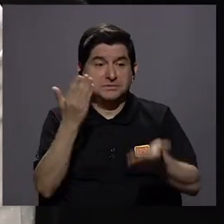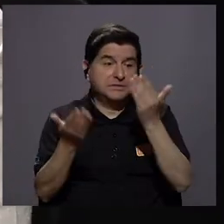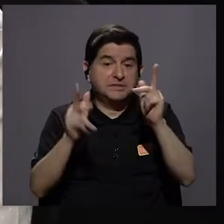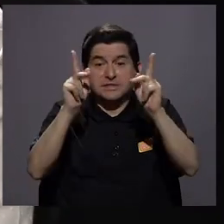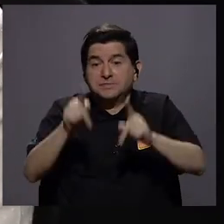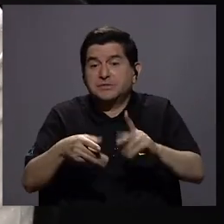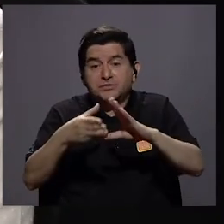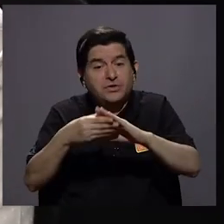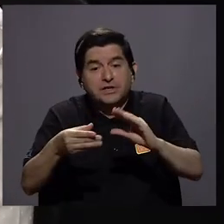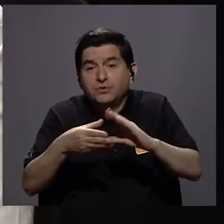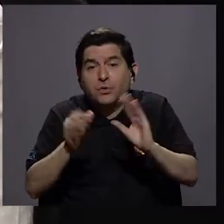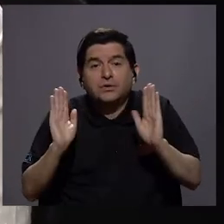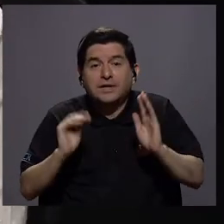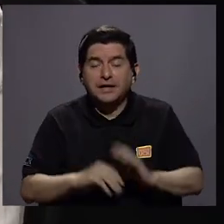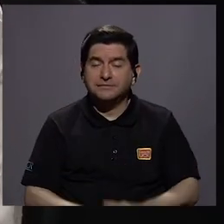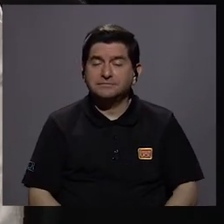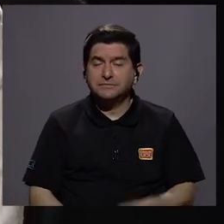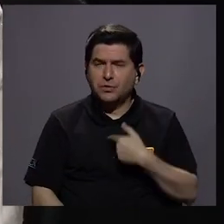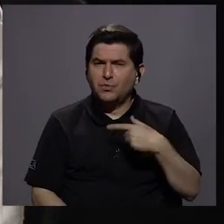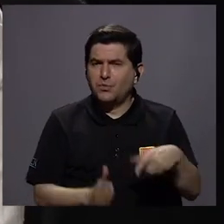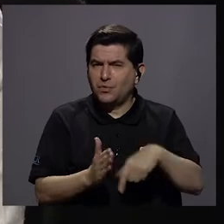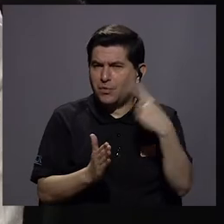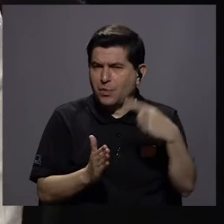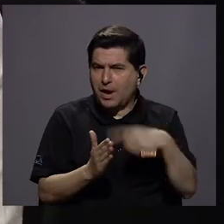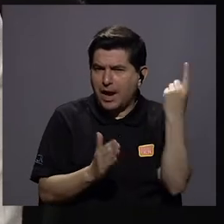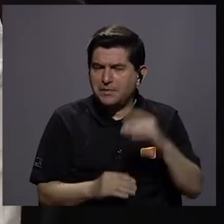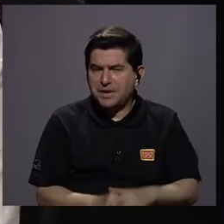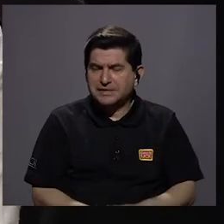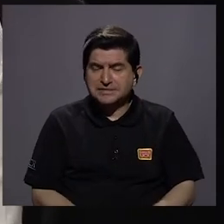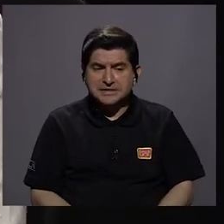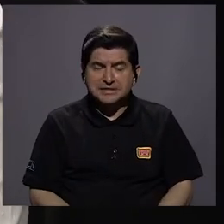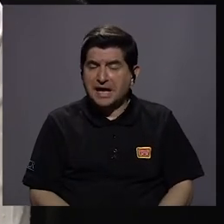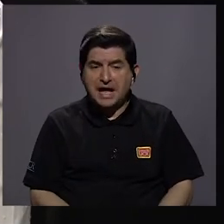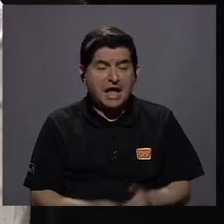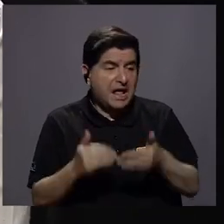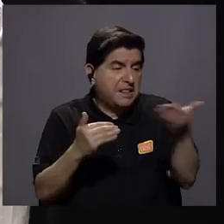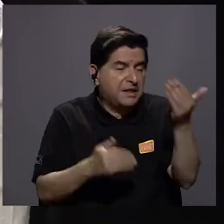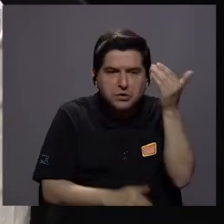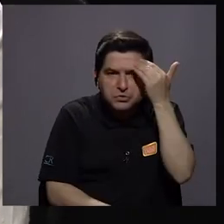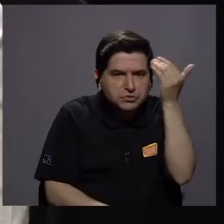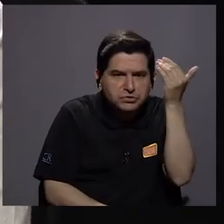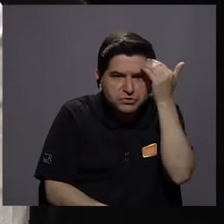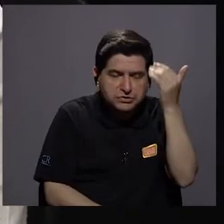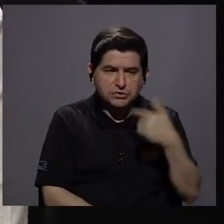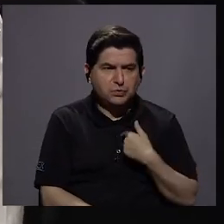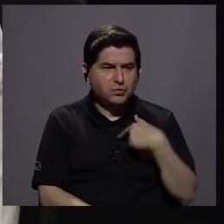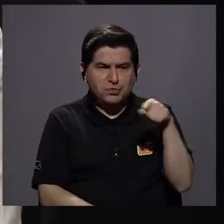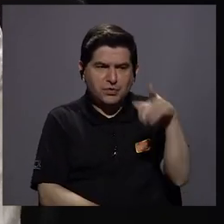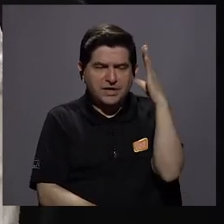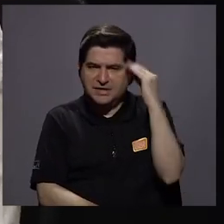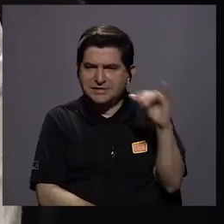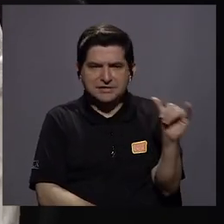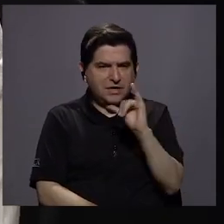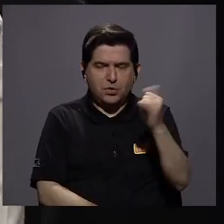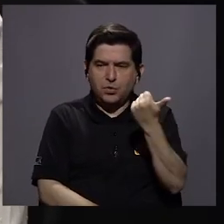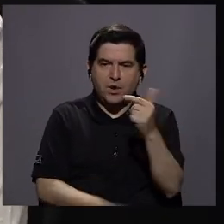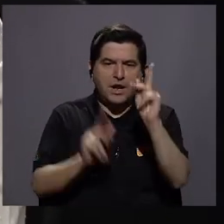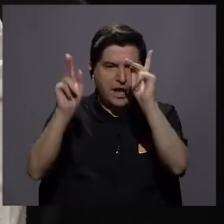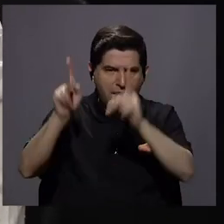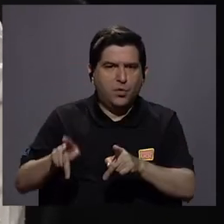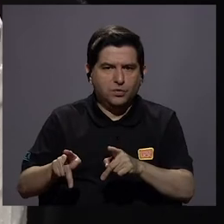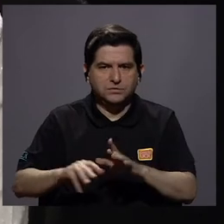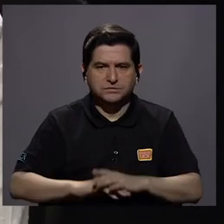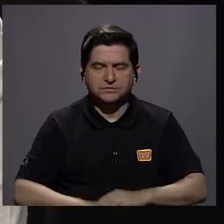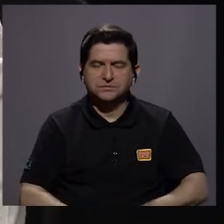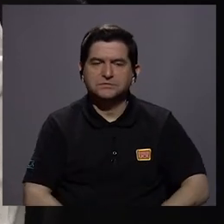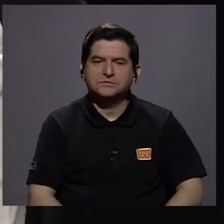alguien no se las cuenta. Mira, porque uno a veces está exento de ciertas cosas porque no le toca vivir lo mismo que otra gente ha